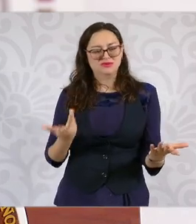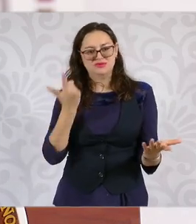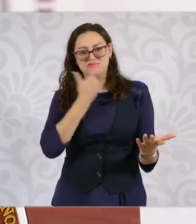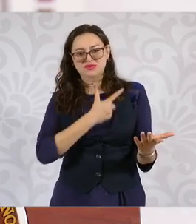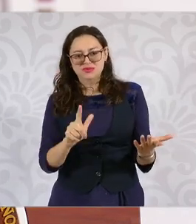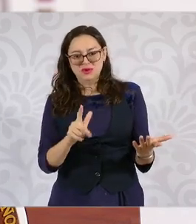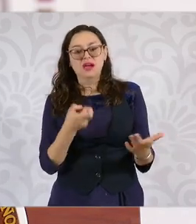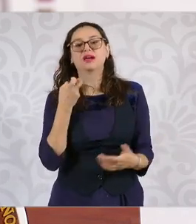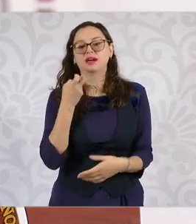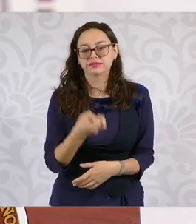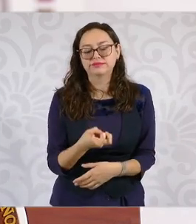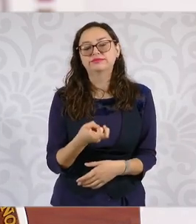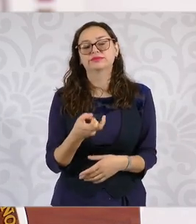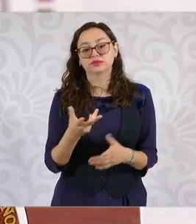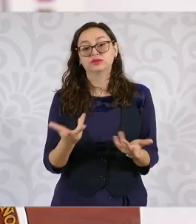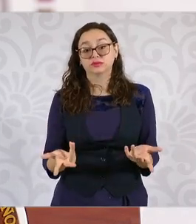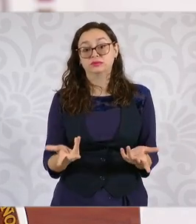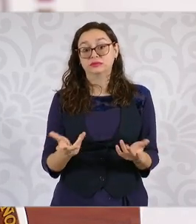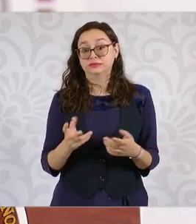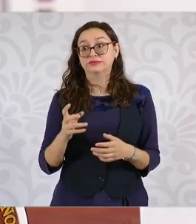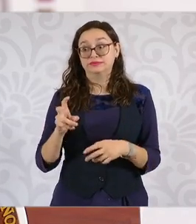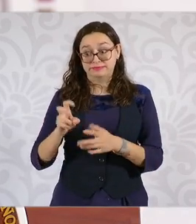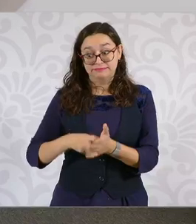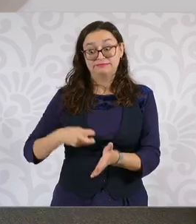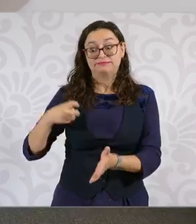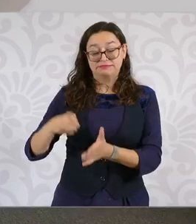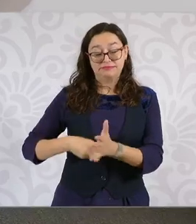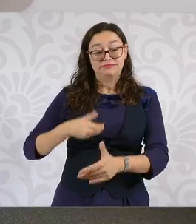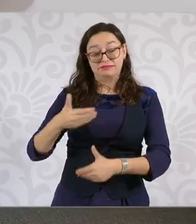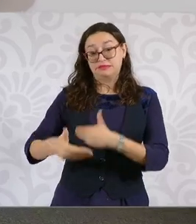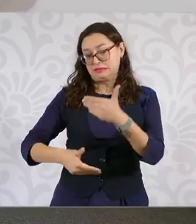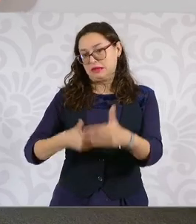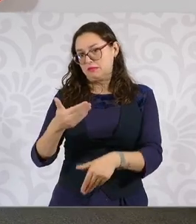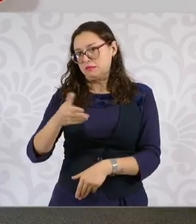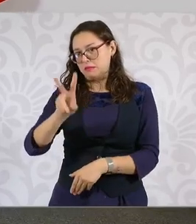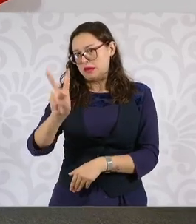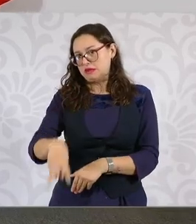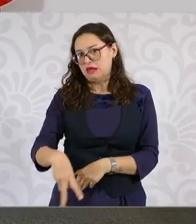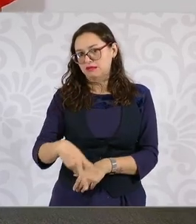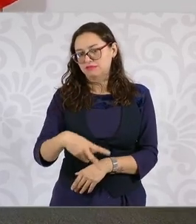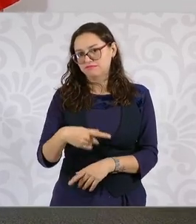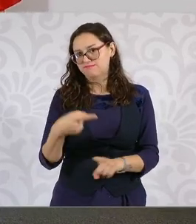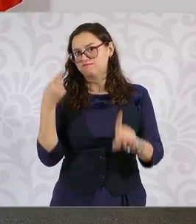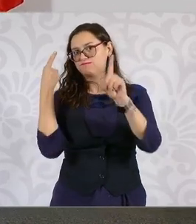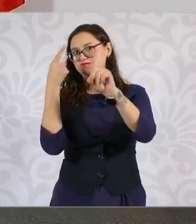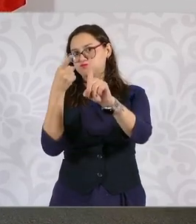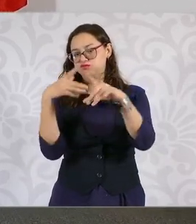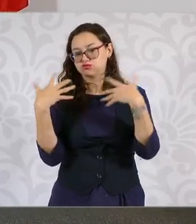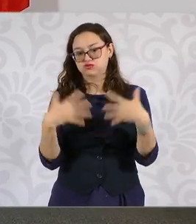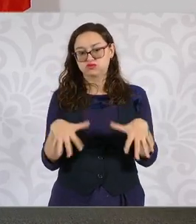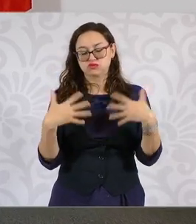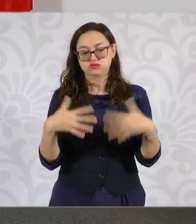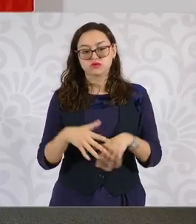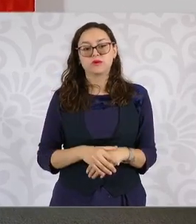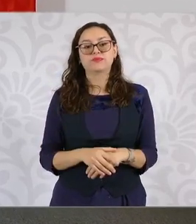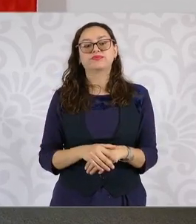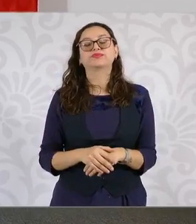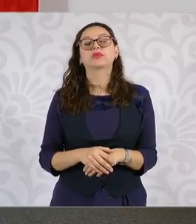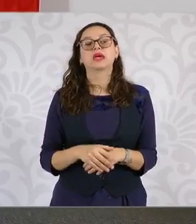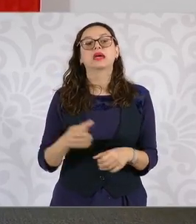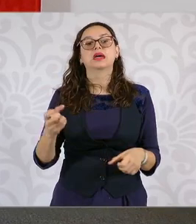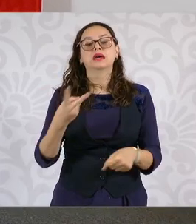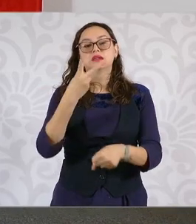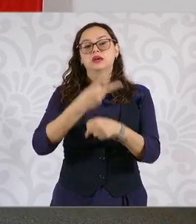Entonces, es un programa muy ambicioso que lo estamos desarrollando. La subsecretaria de Educación Media Superior